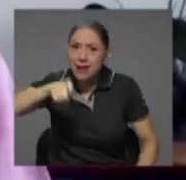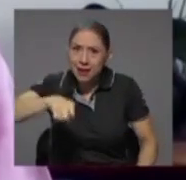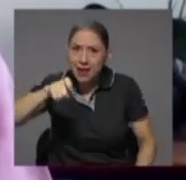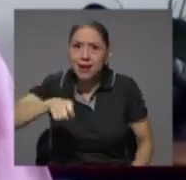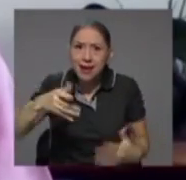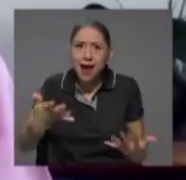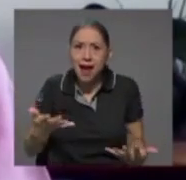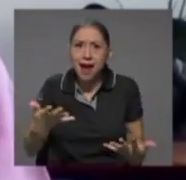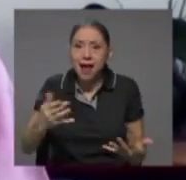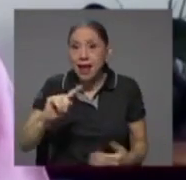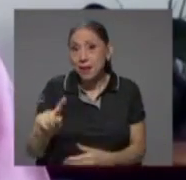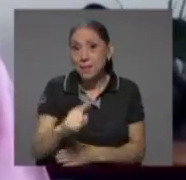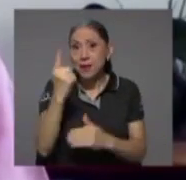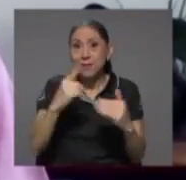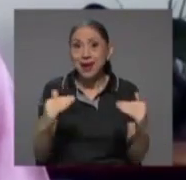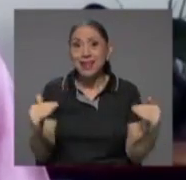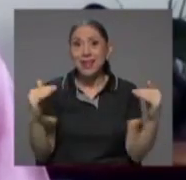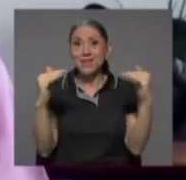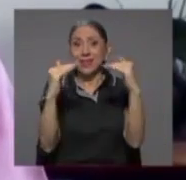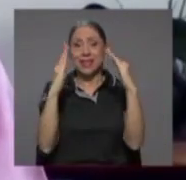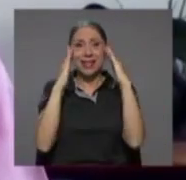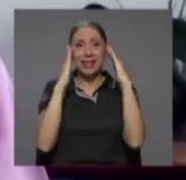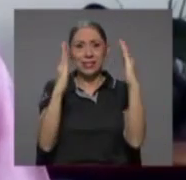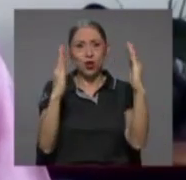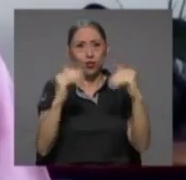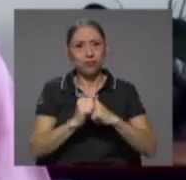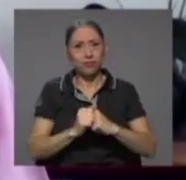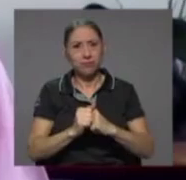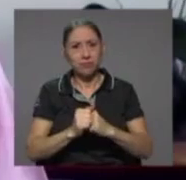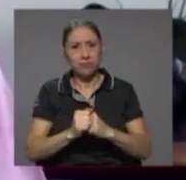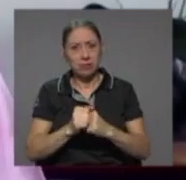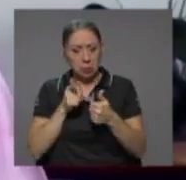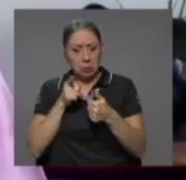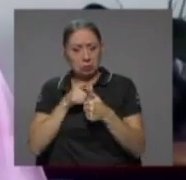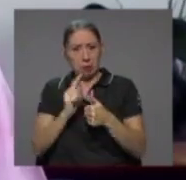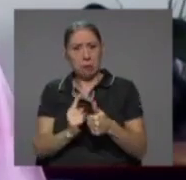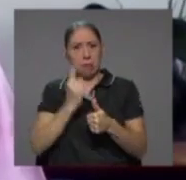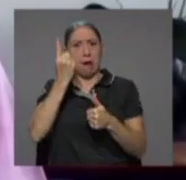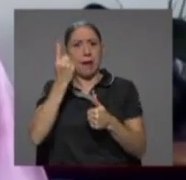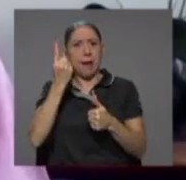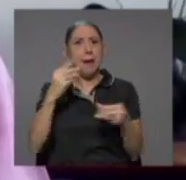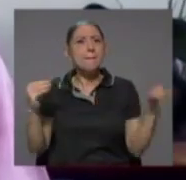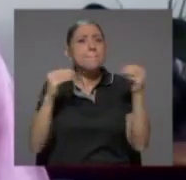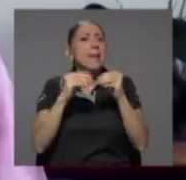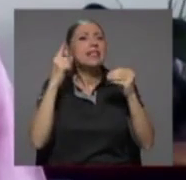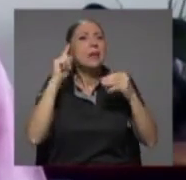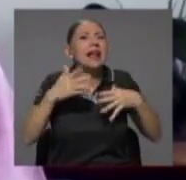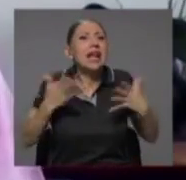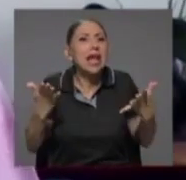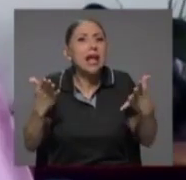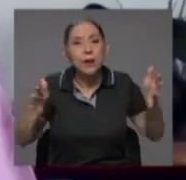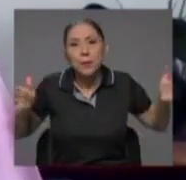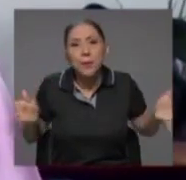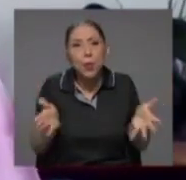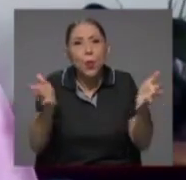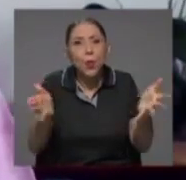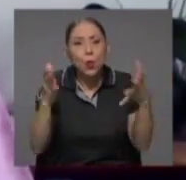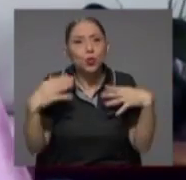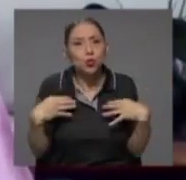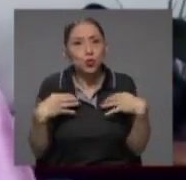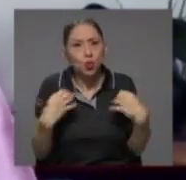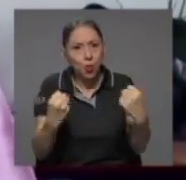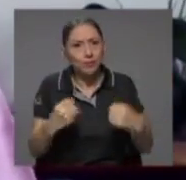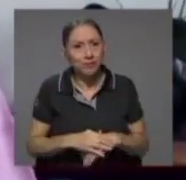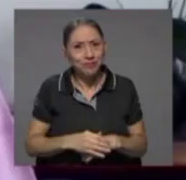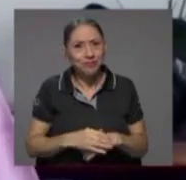incorporación del primer nivel de atención más en la idea de la promoción de la salud y me parece que la promoción de la salud